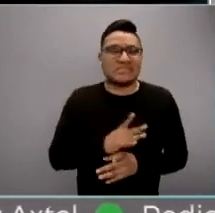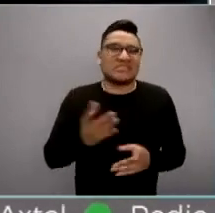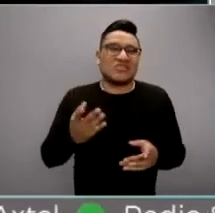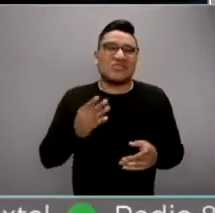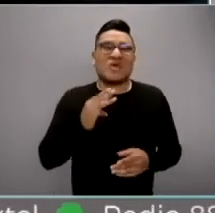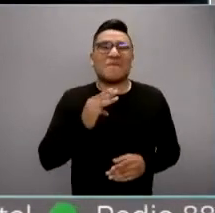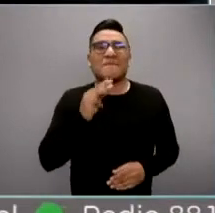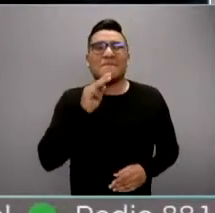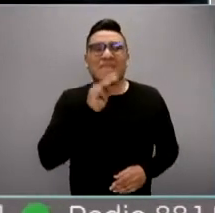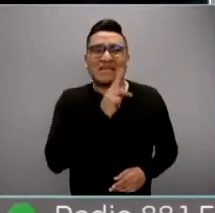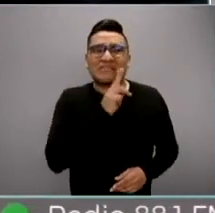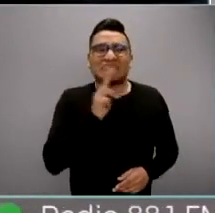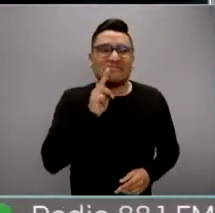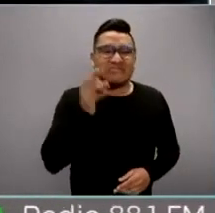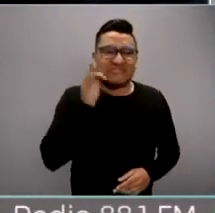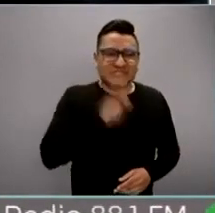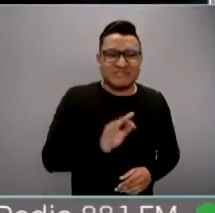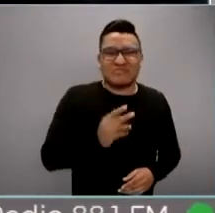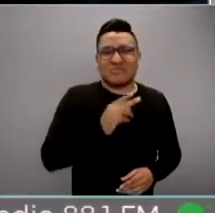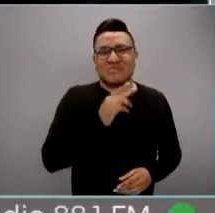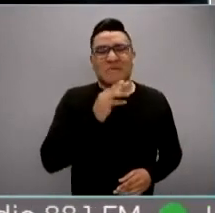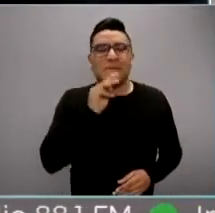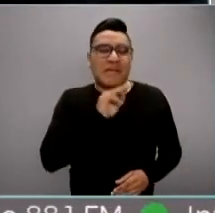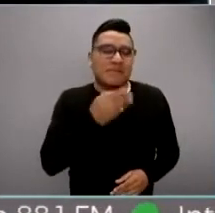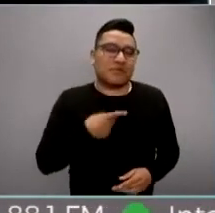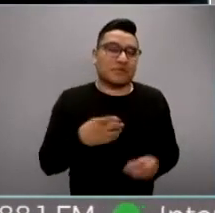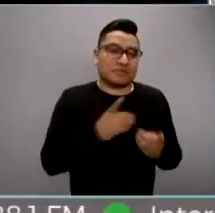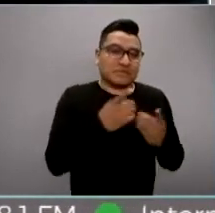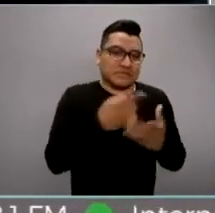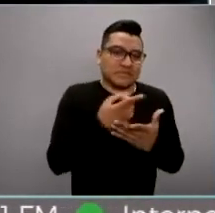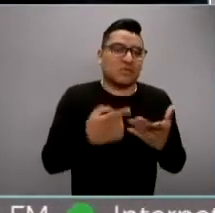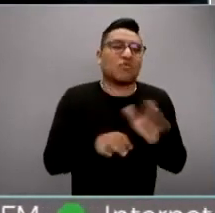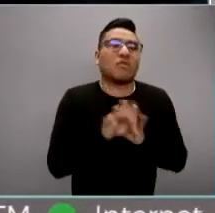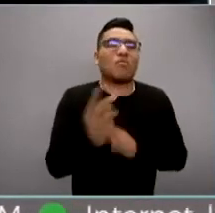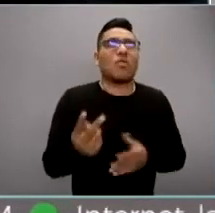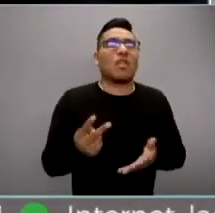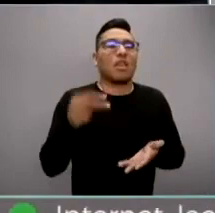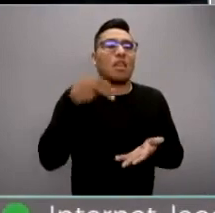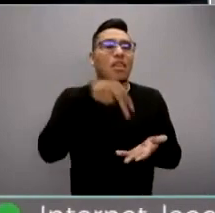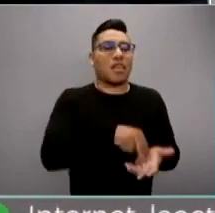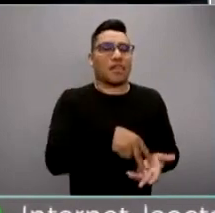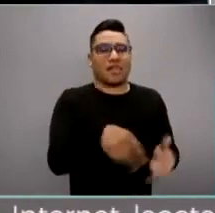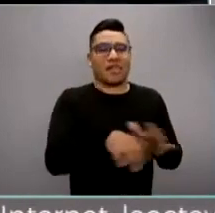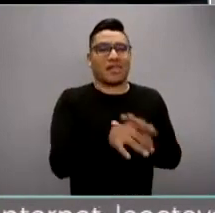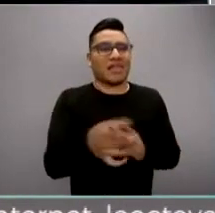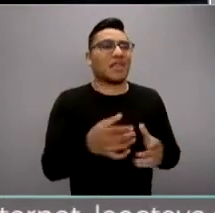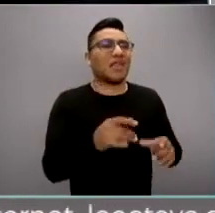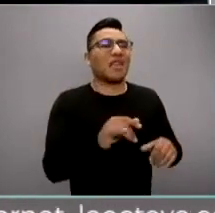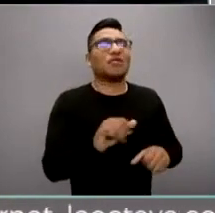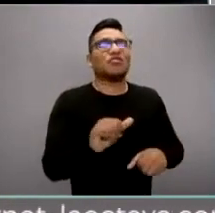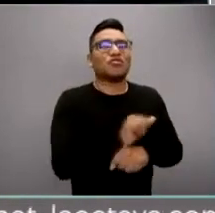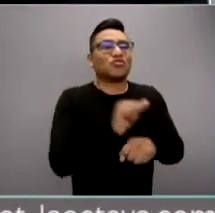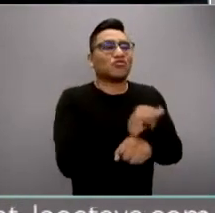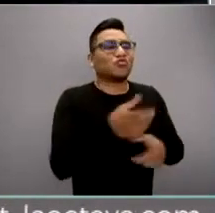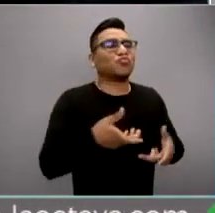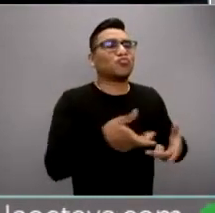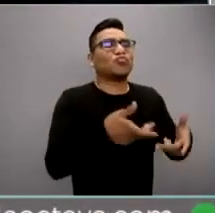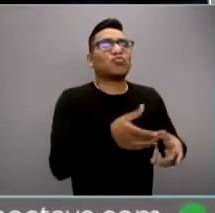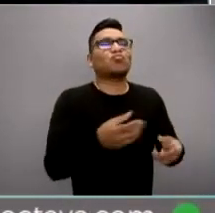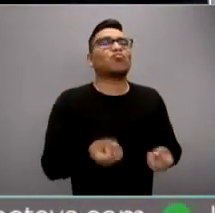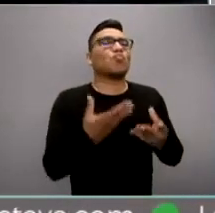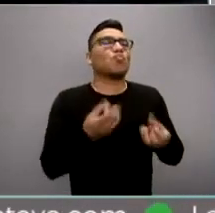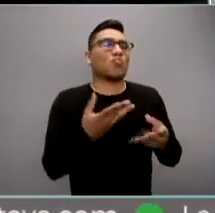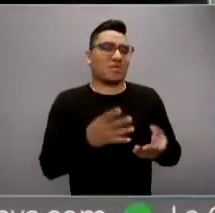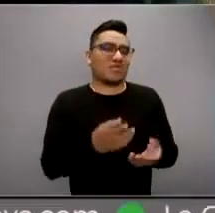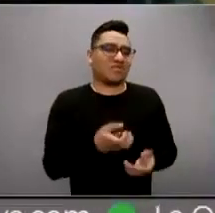modos ya era pública por diseño. Es como ir a pararse en la calle y comenzar a tomar nota de cuántos coches pasan, ¿no? Pues nos están pasando,